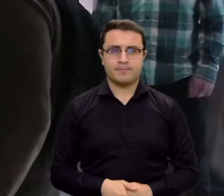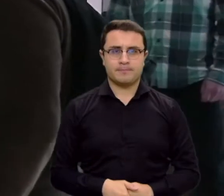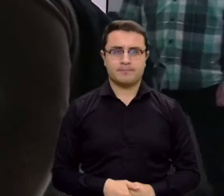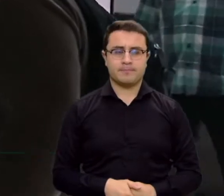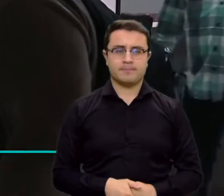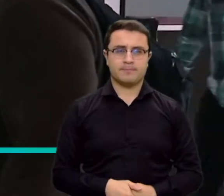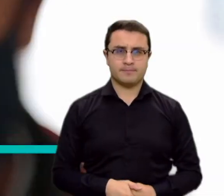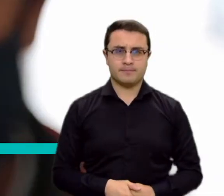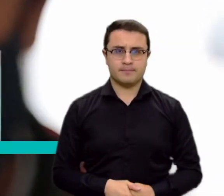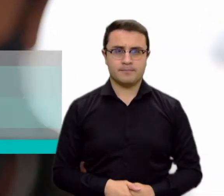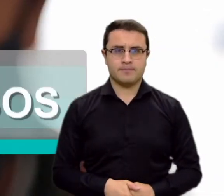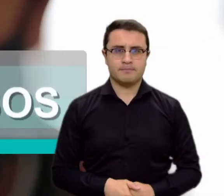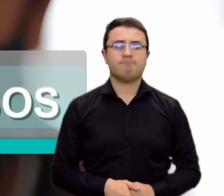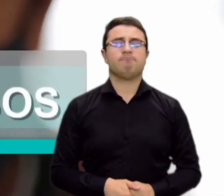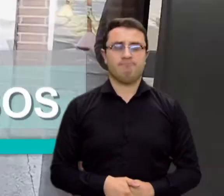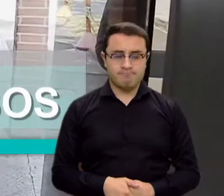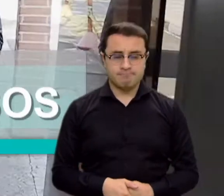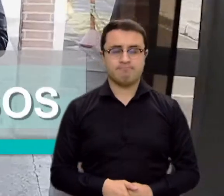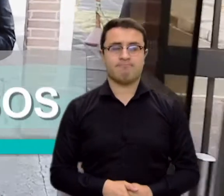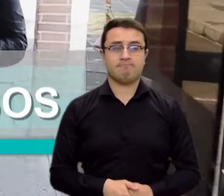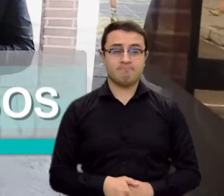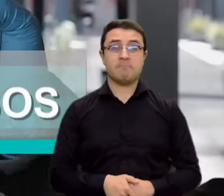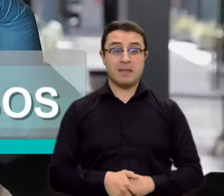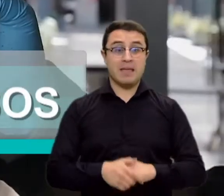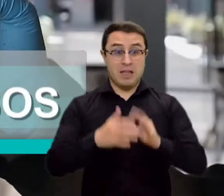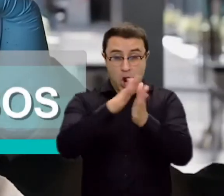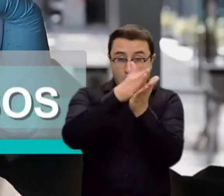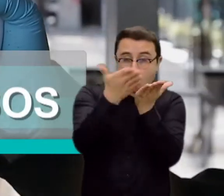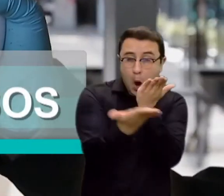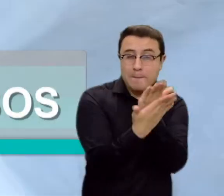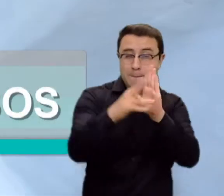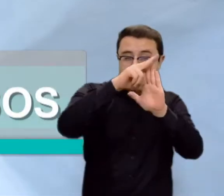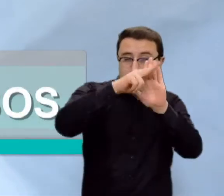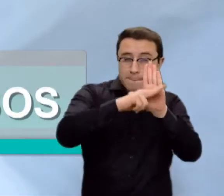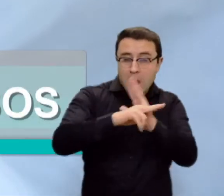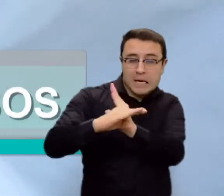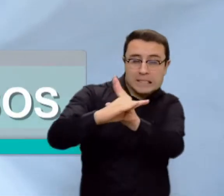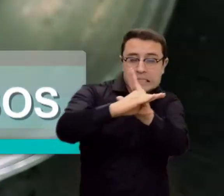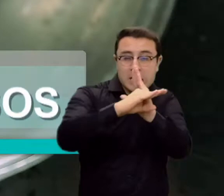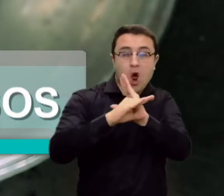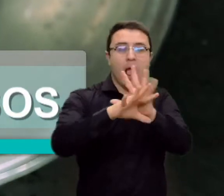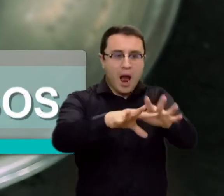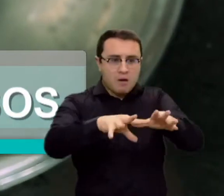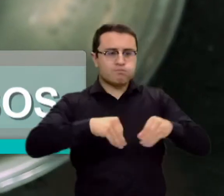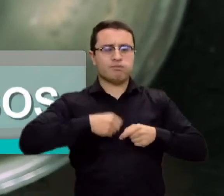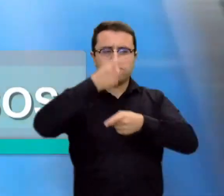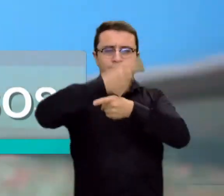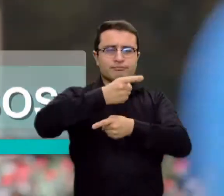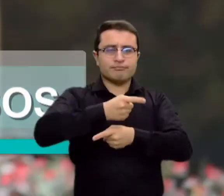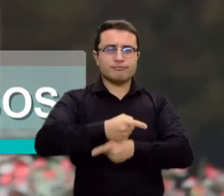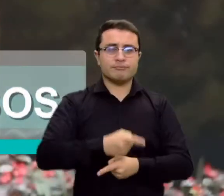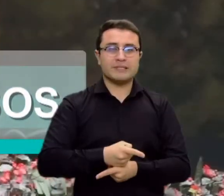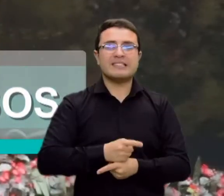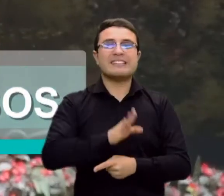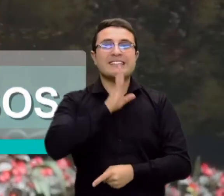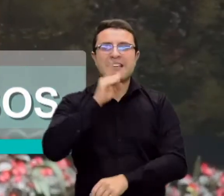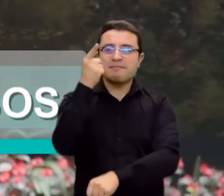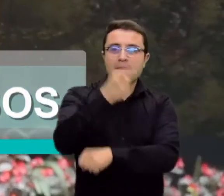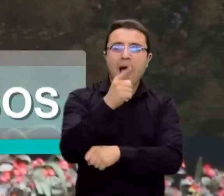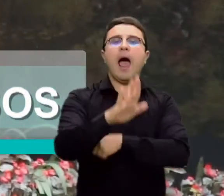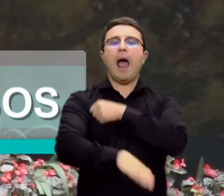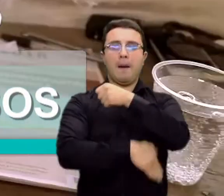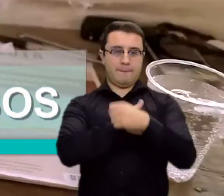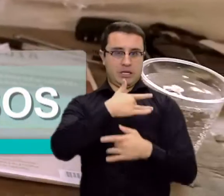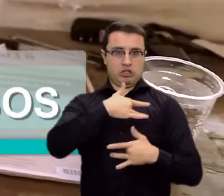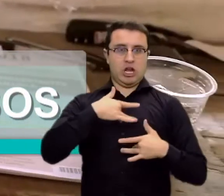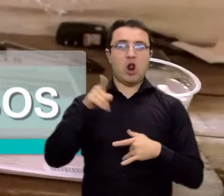Es así que cumpliendo con todos los protocolos de bioseguridad establecidos por el Ministerio de Salud, se elegirán